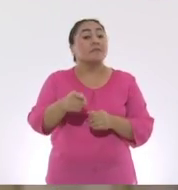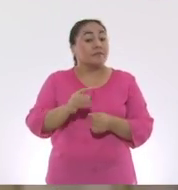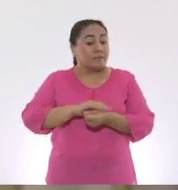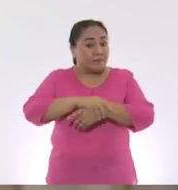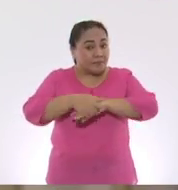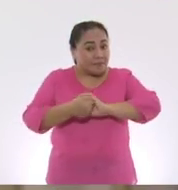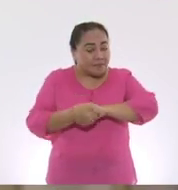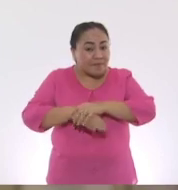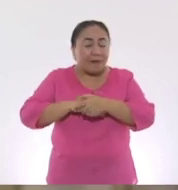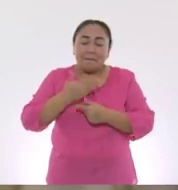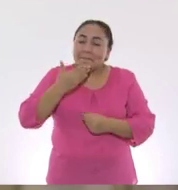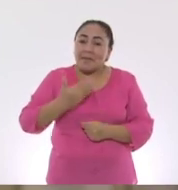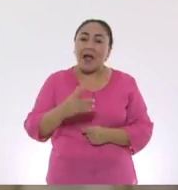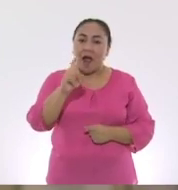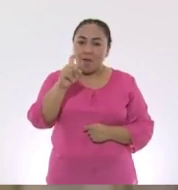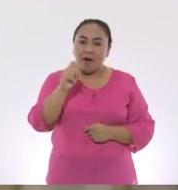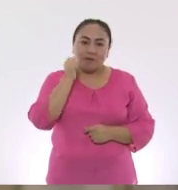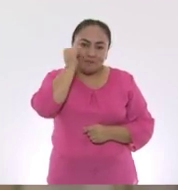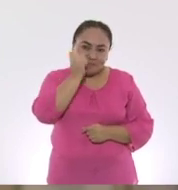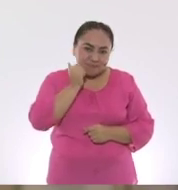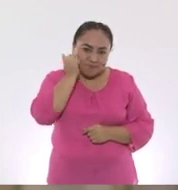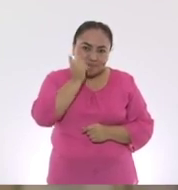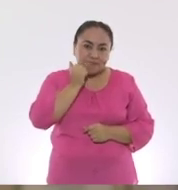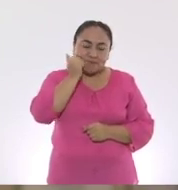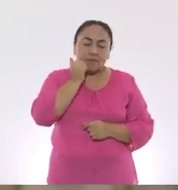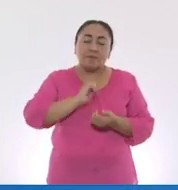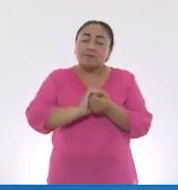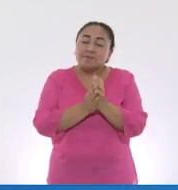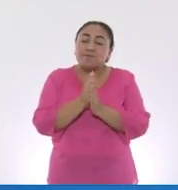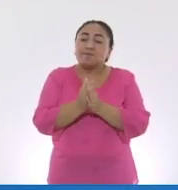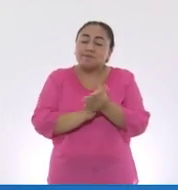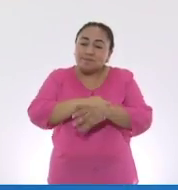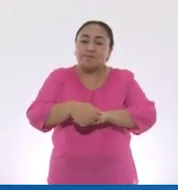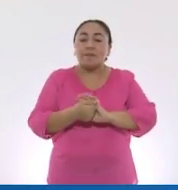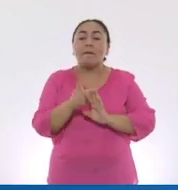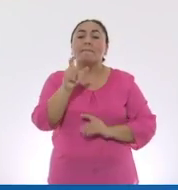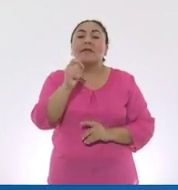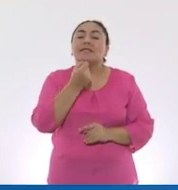tus manos con agua y con jabón durante 20 segundos.